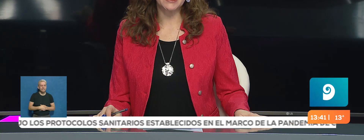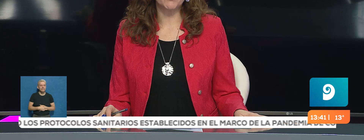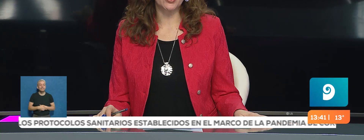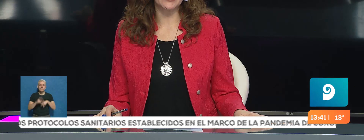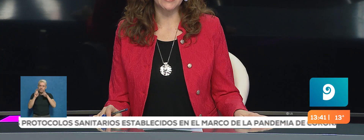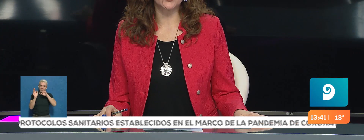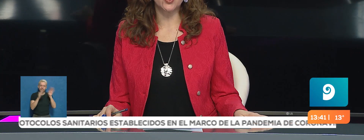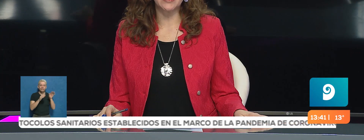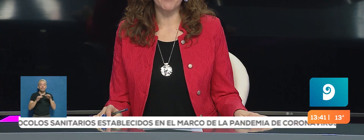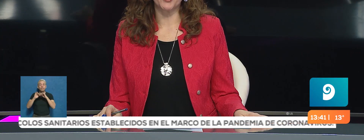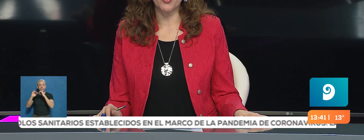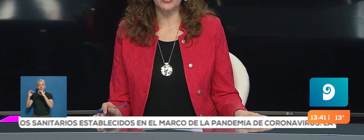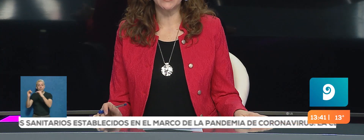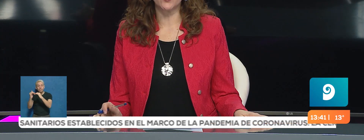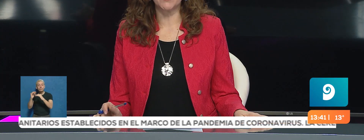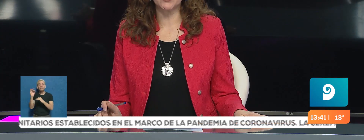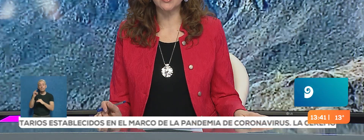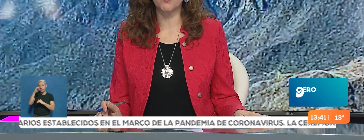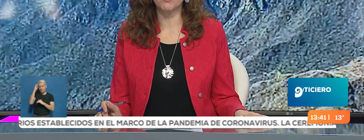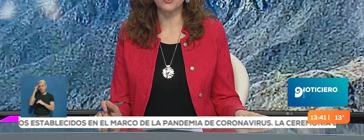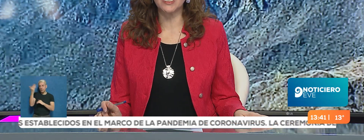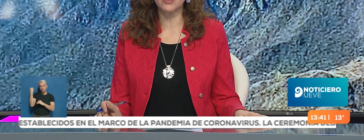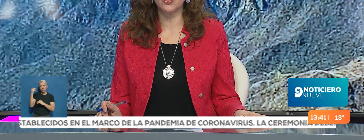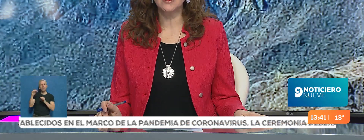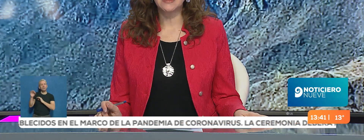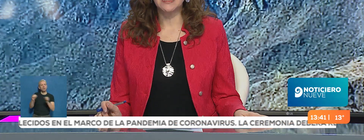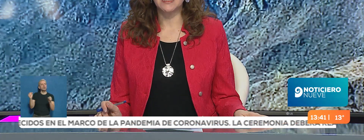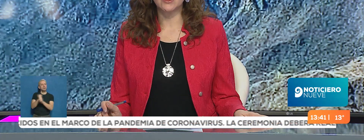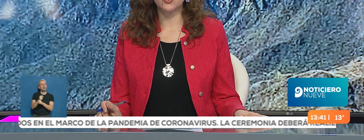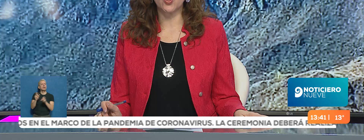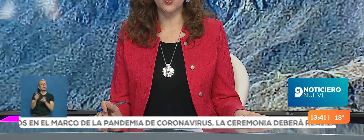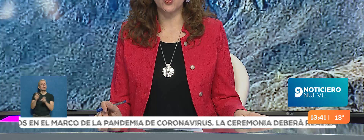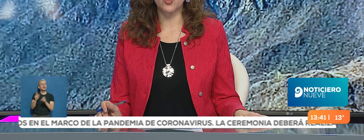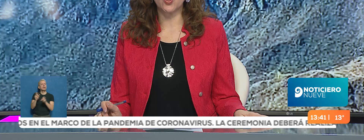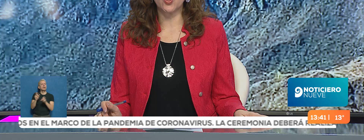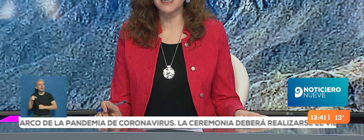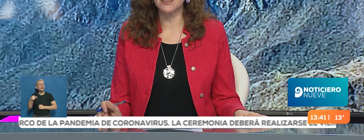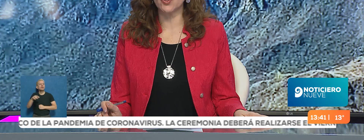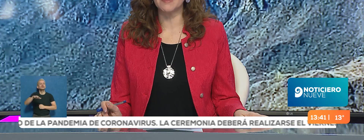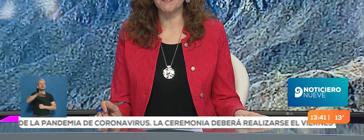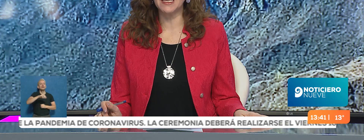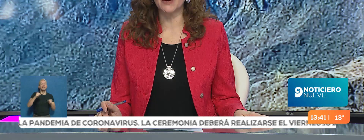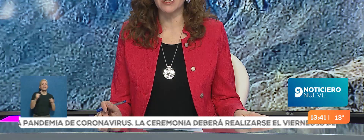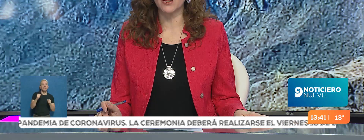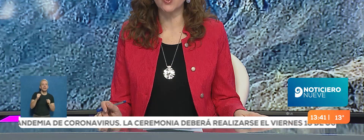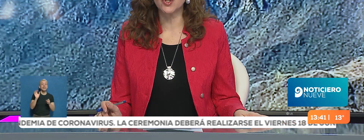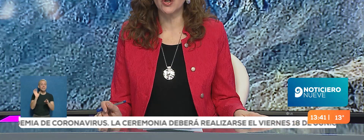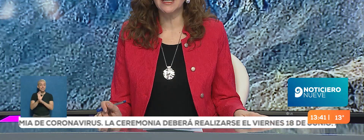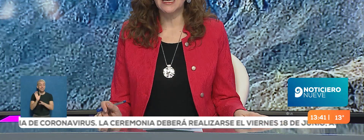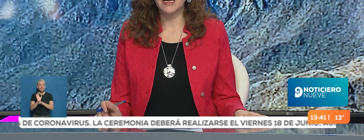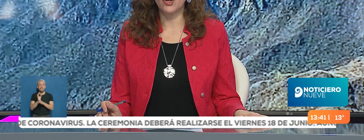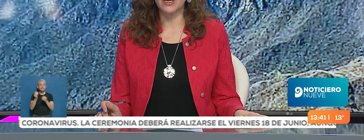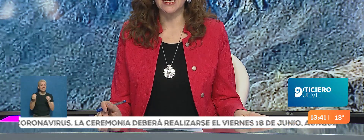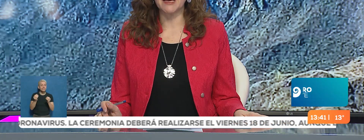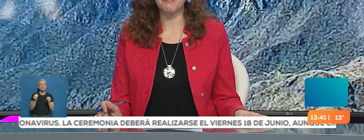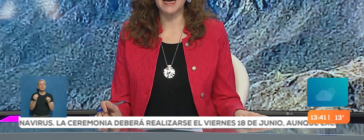La Cámara de Diputados de la Nación aprobó en las últimas horas un proyecto sobre zonas frías. Esto implica una reducción